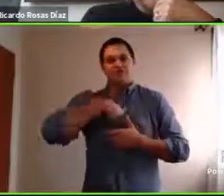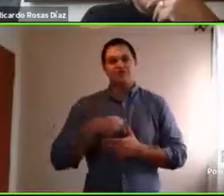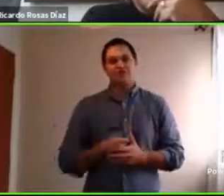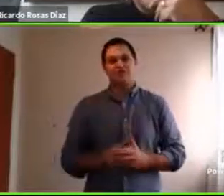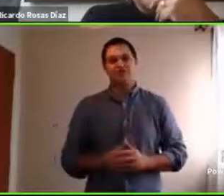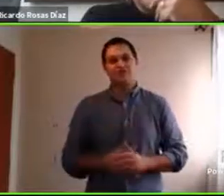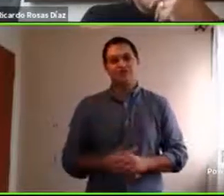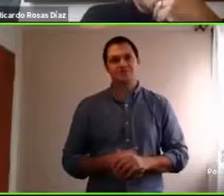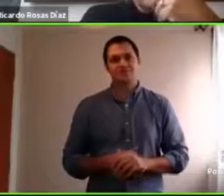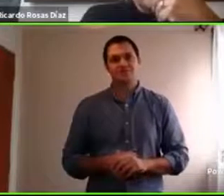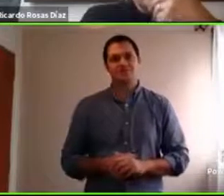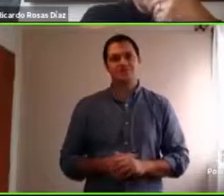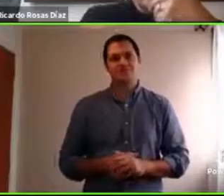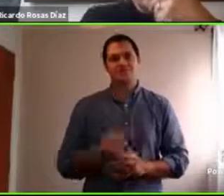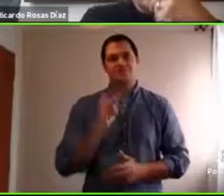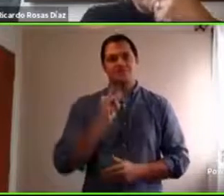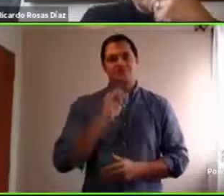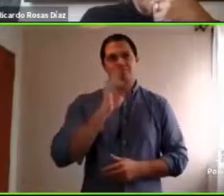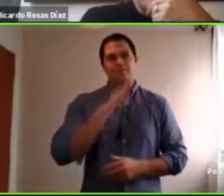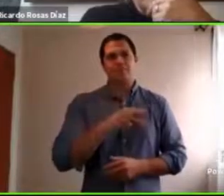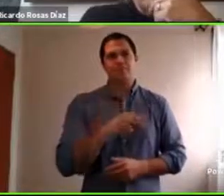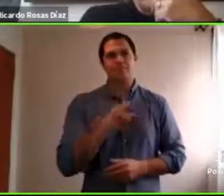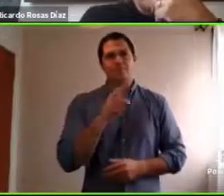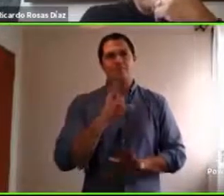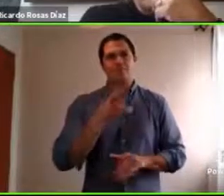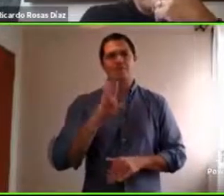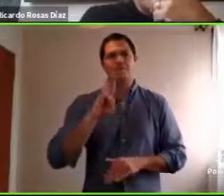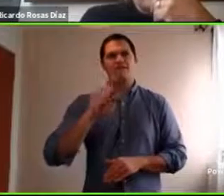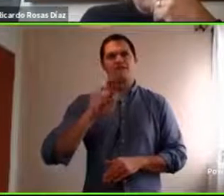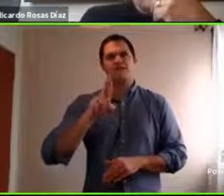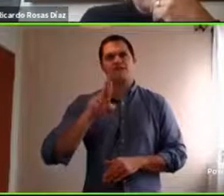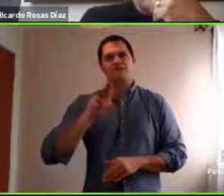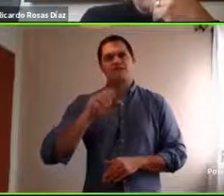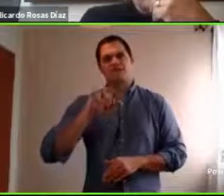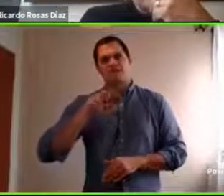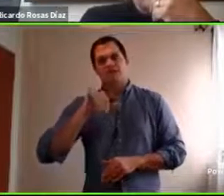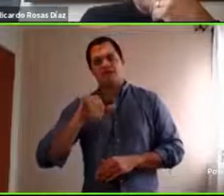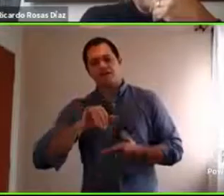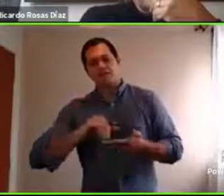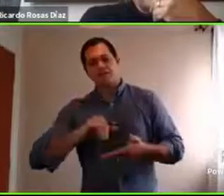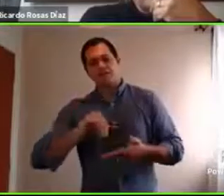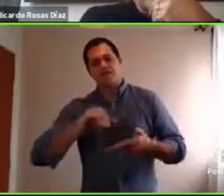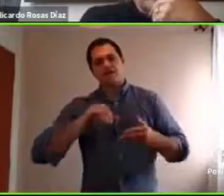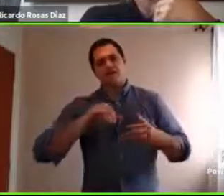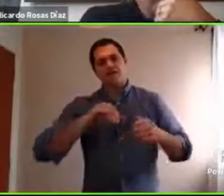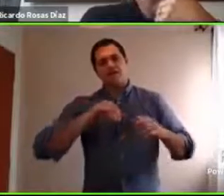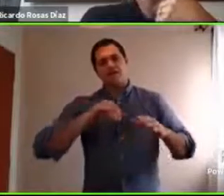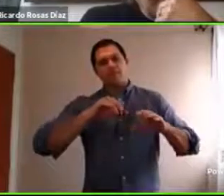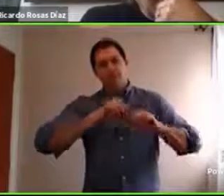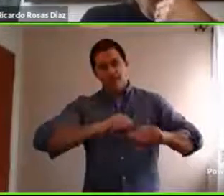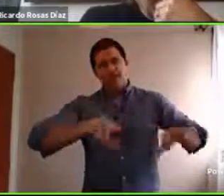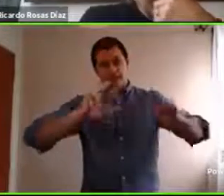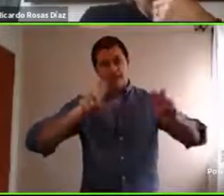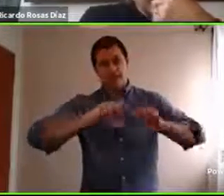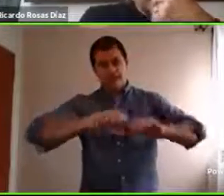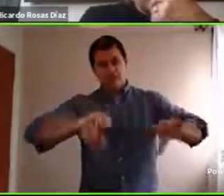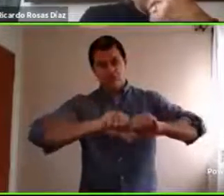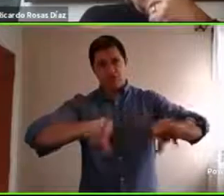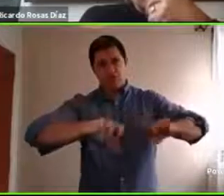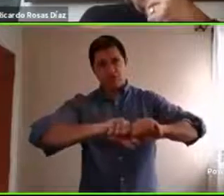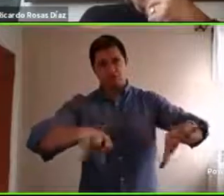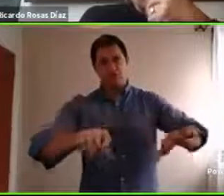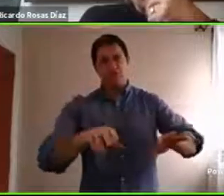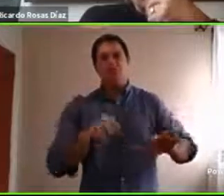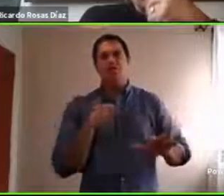creo que un poco alineada con lo que dice Var creo que desde lo que tiene que ver con la educación ya se viene